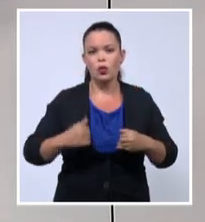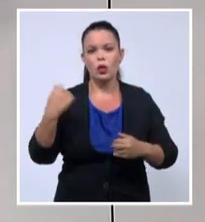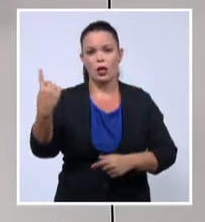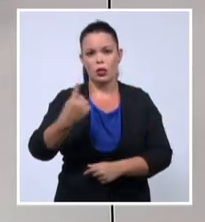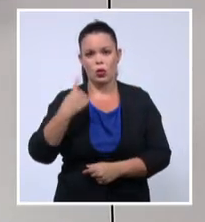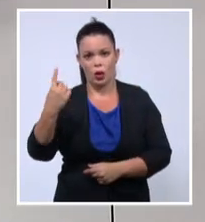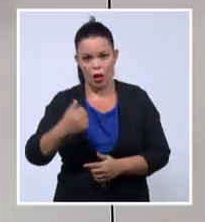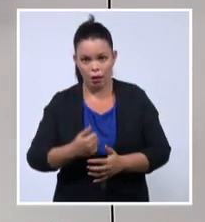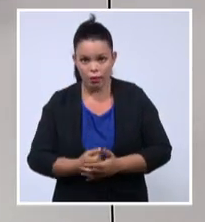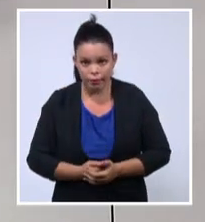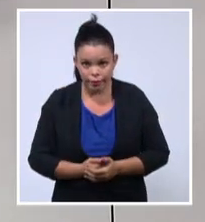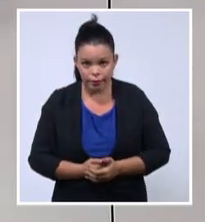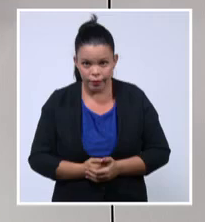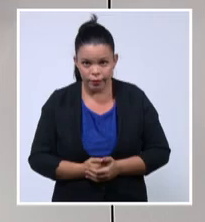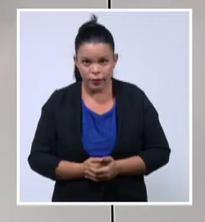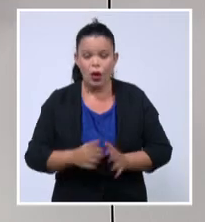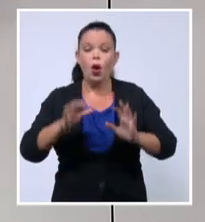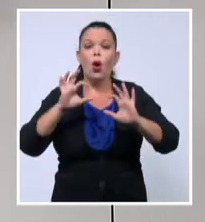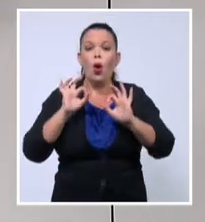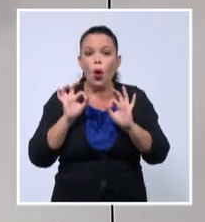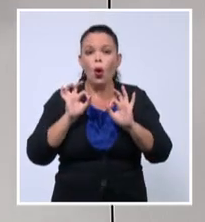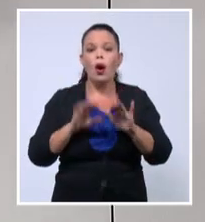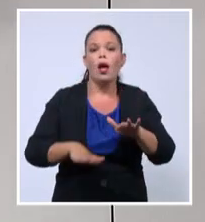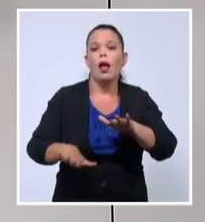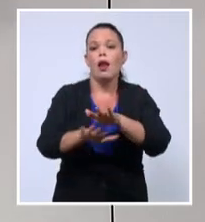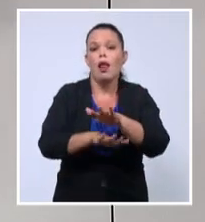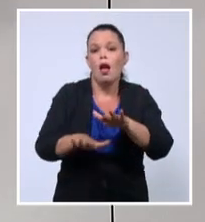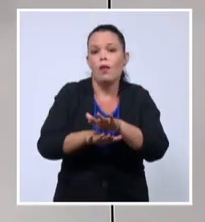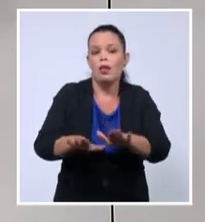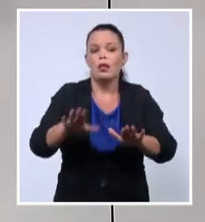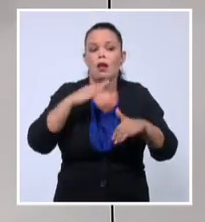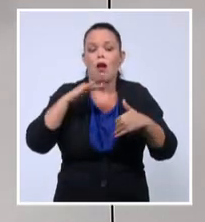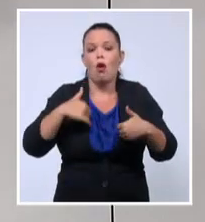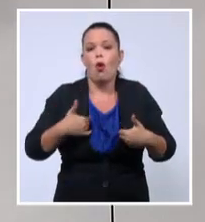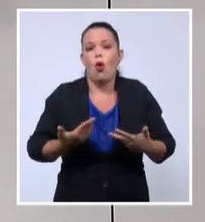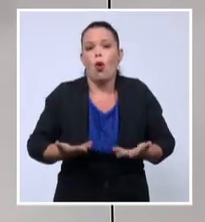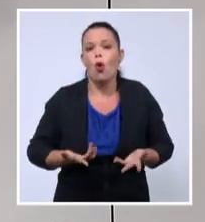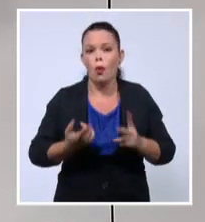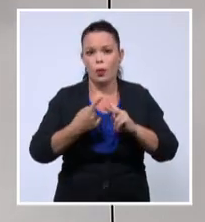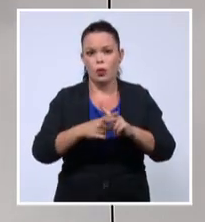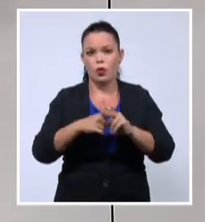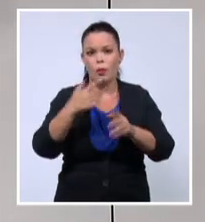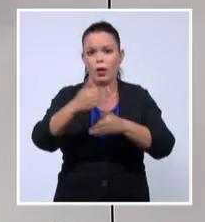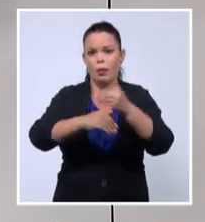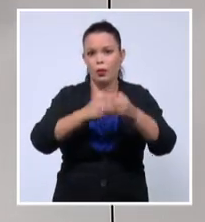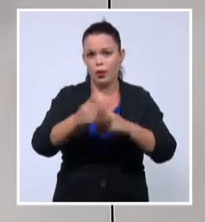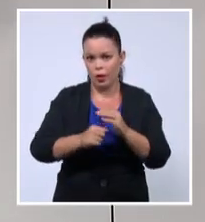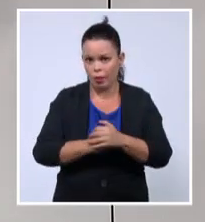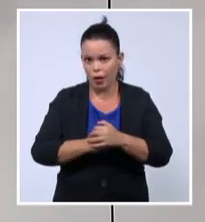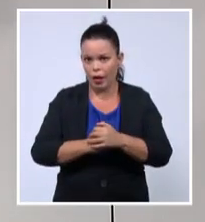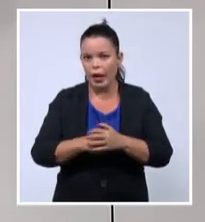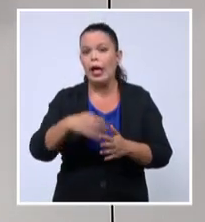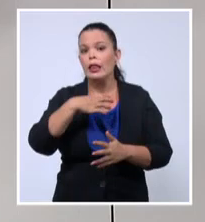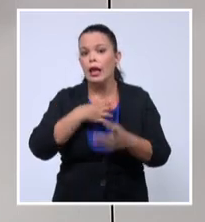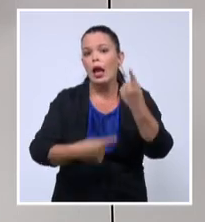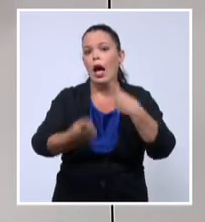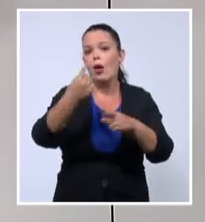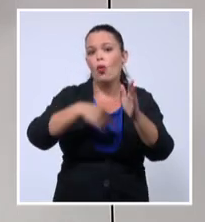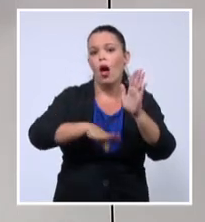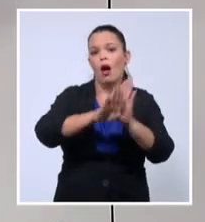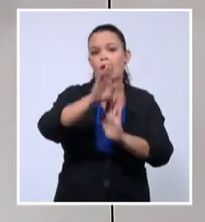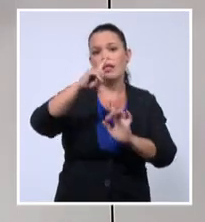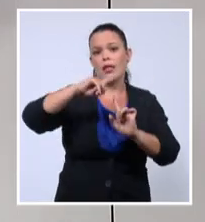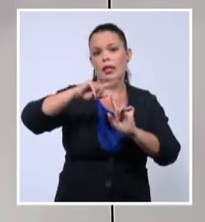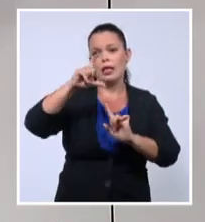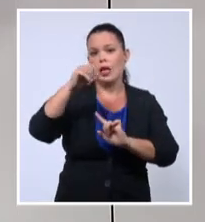la situación o que a nivel primario atienda el problema. Hay mucho avance tecnológico en determinados hospitales privados, pero